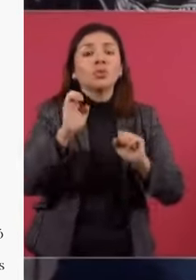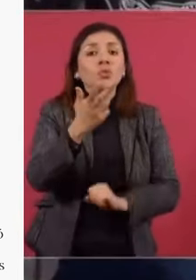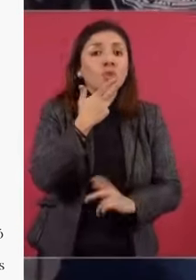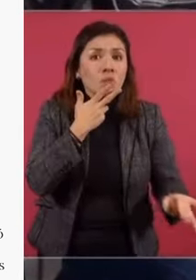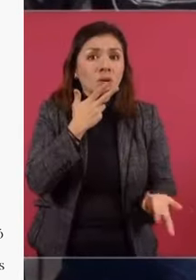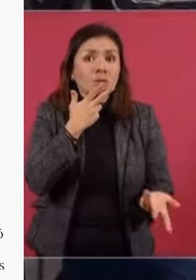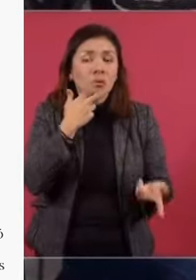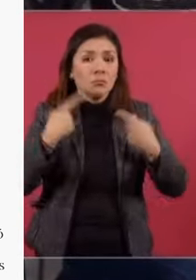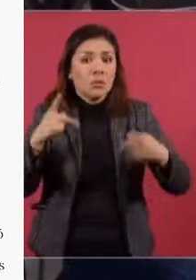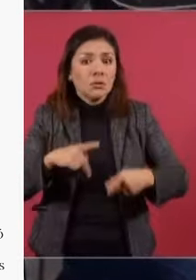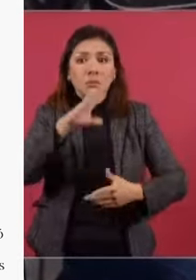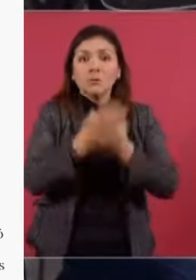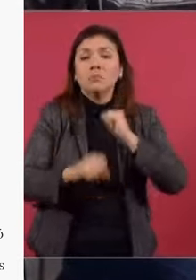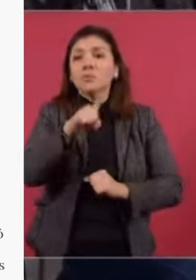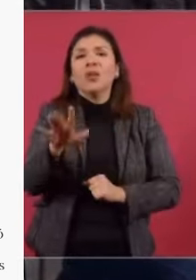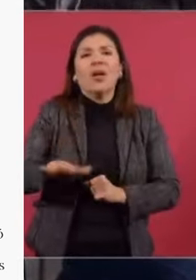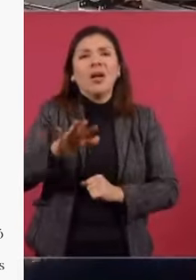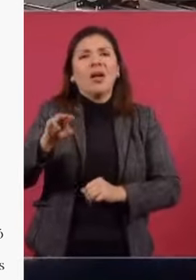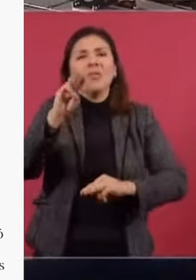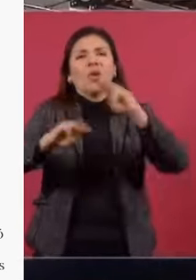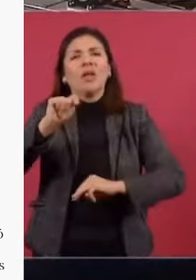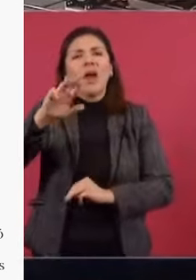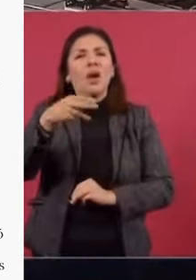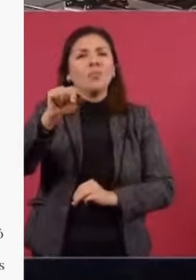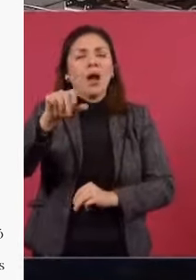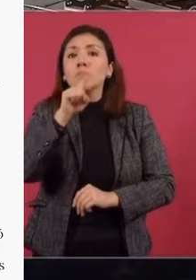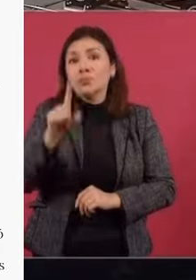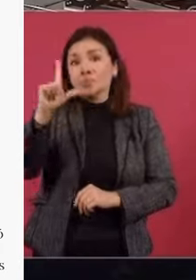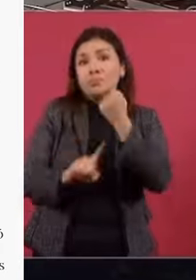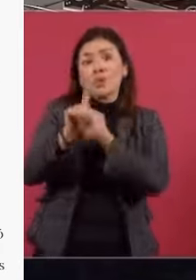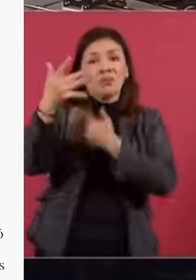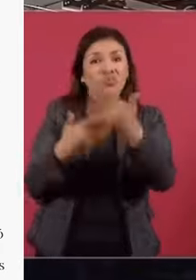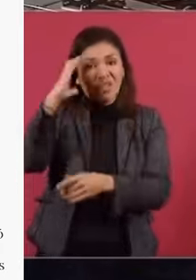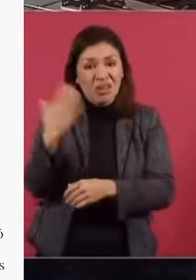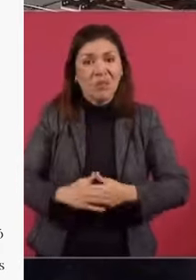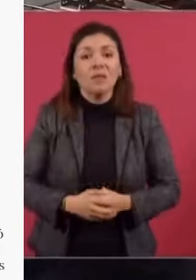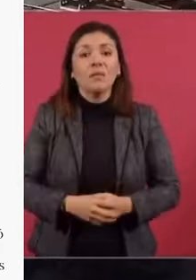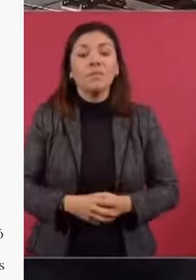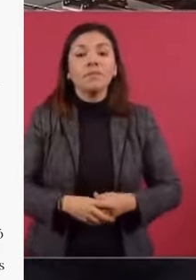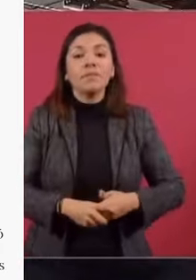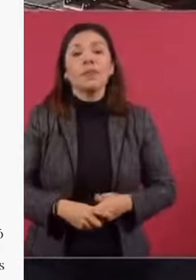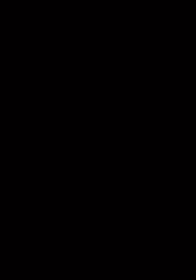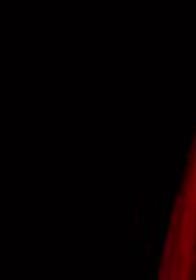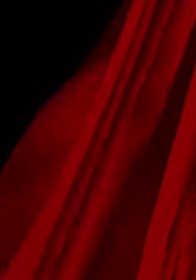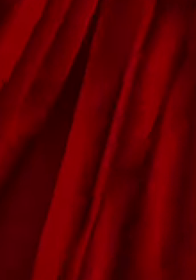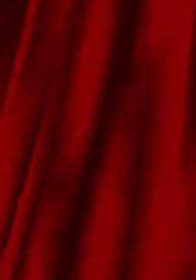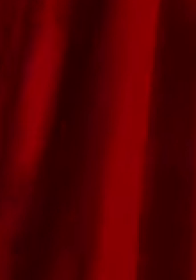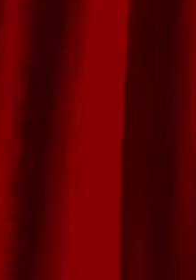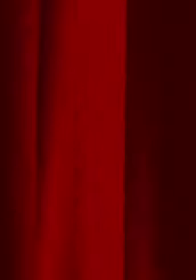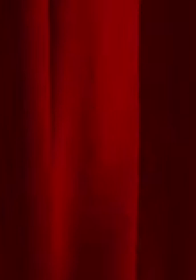todos los que han sacado de la Parahumara también. Sí, pero no es así. Ah, miren, este es uno de los puentes.